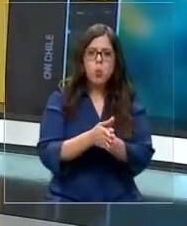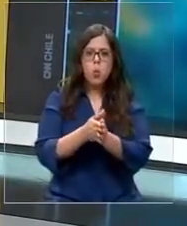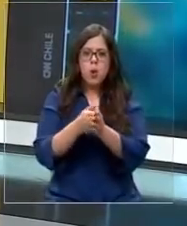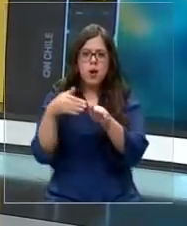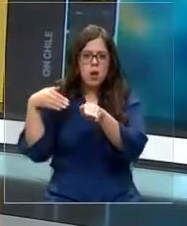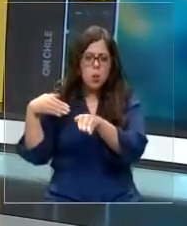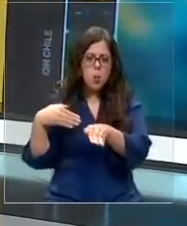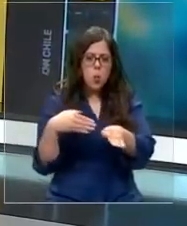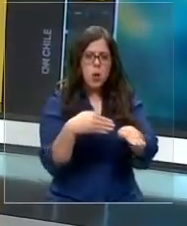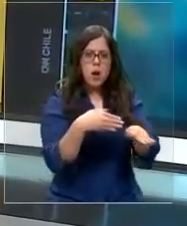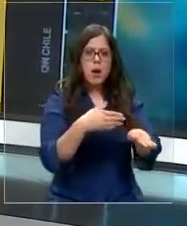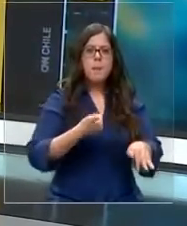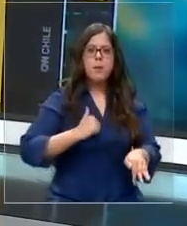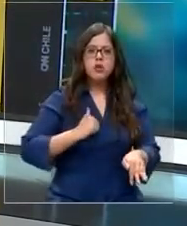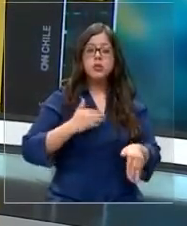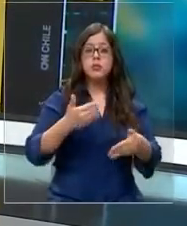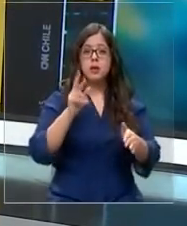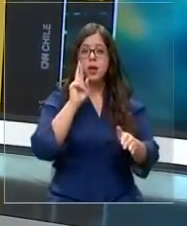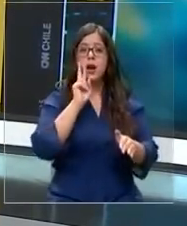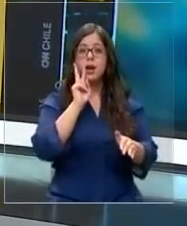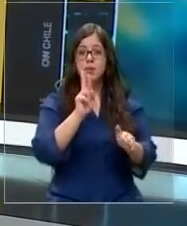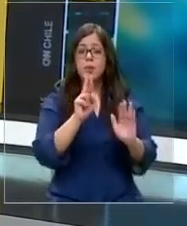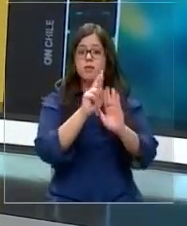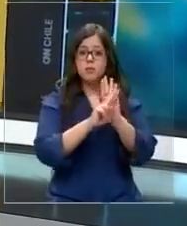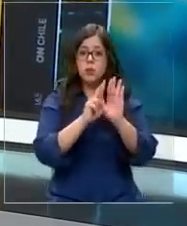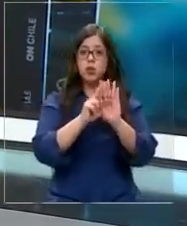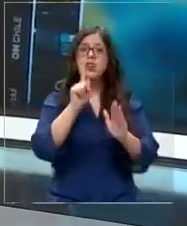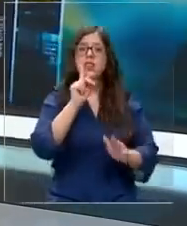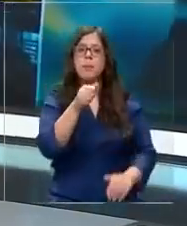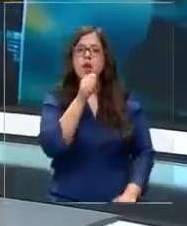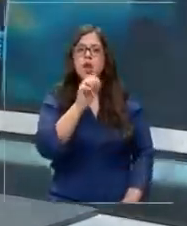persecución policial. El reportaje es de Efraín Leiva.